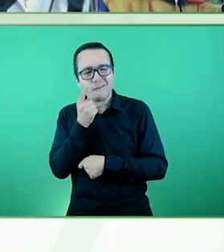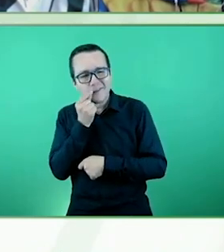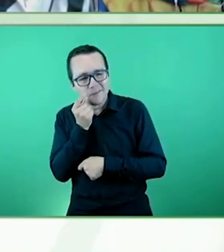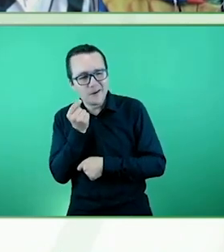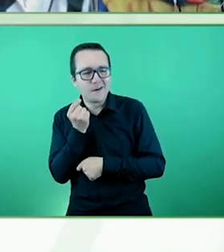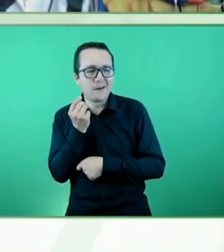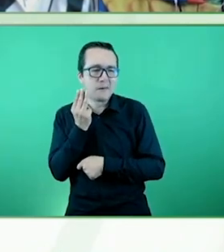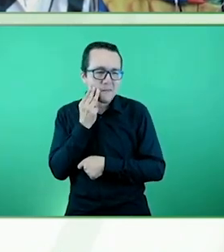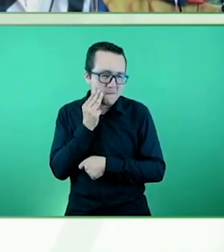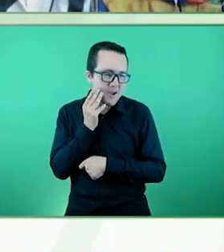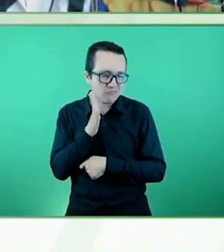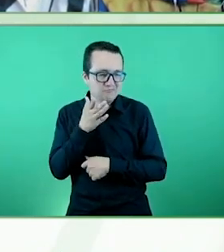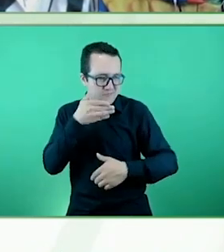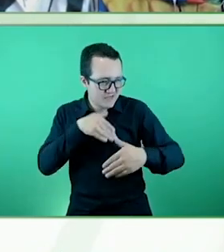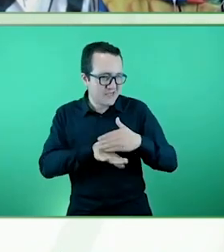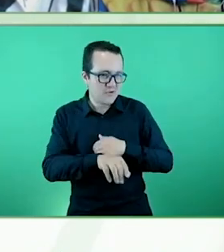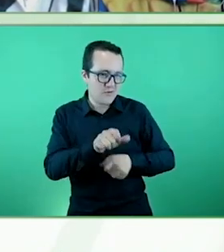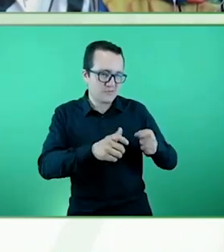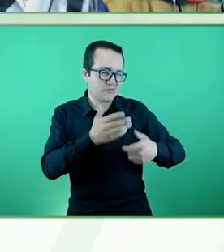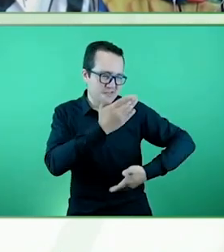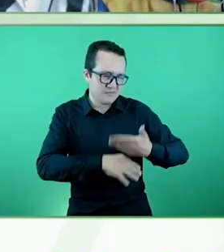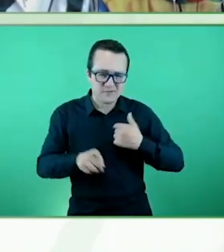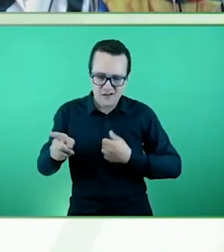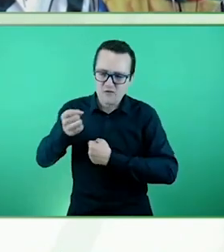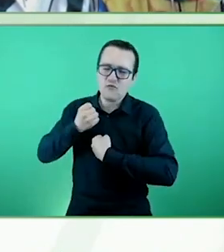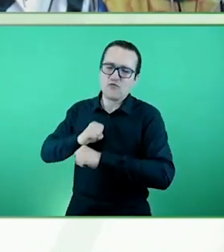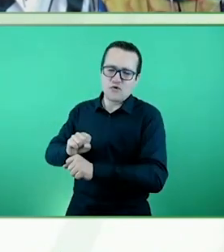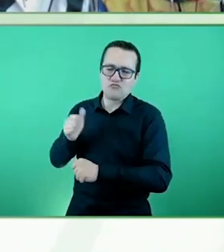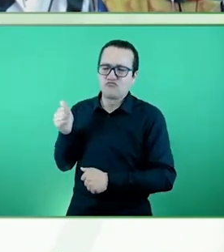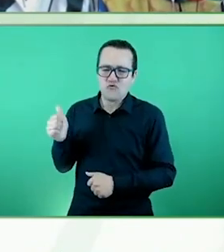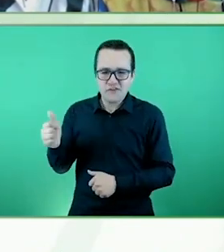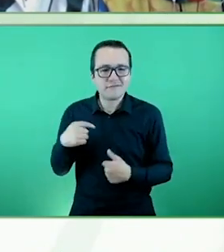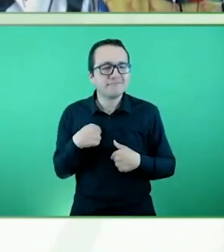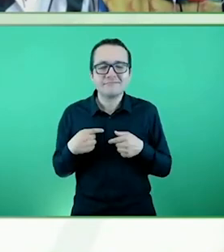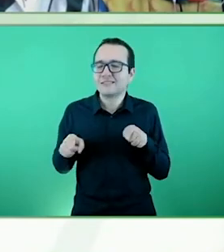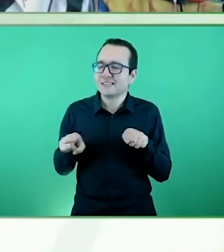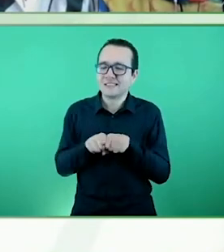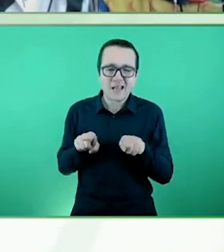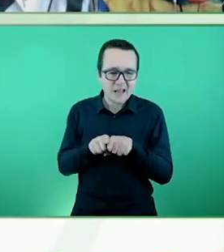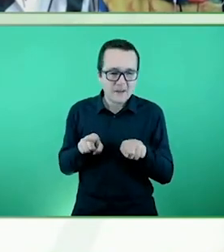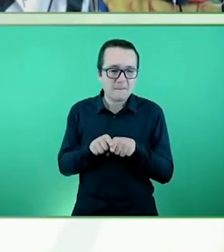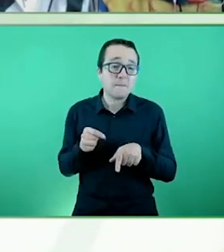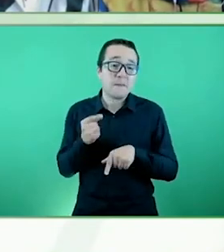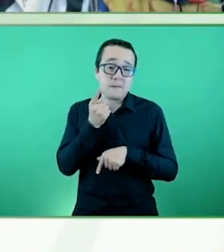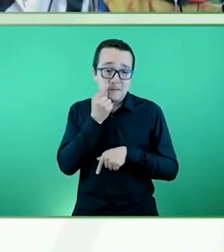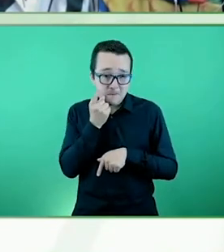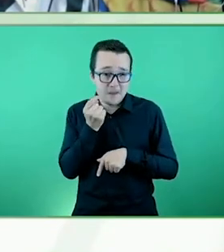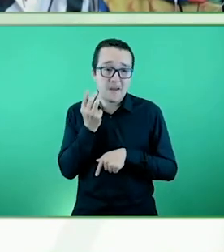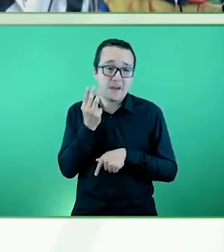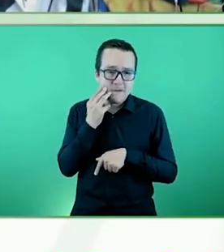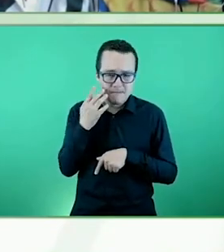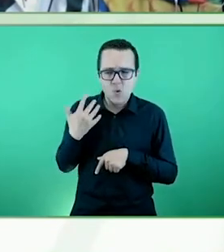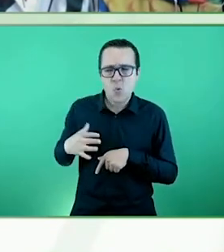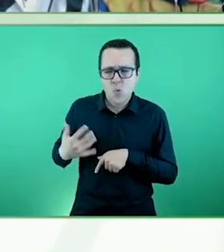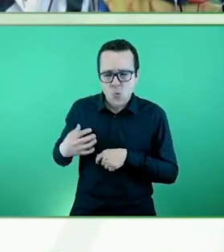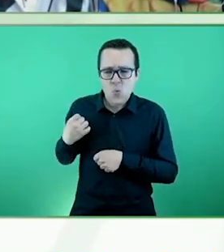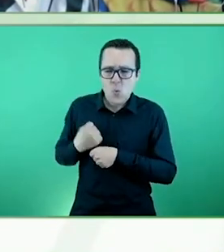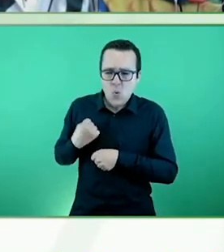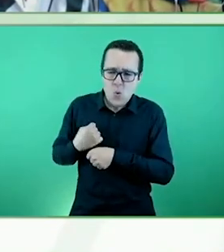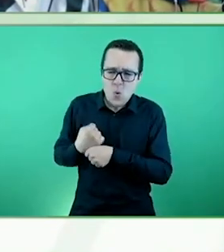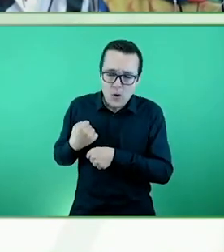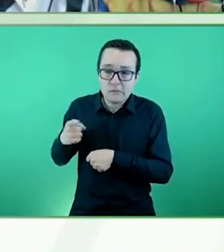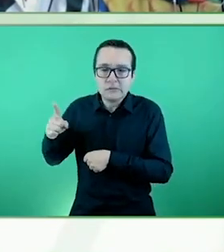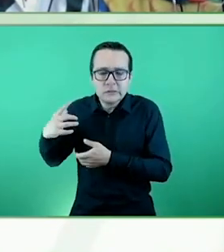de una situación muy parecida. A mis padres les tocó mucho trabajar para obtener los recursos y